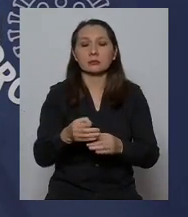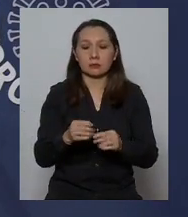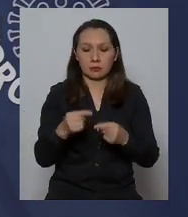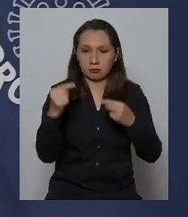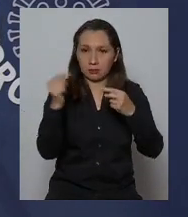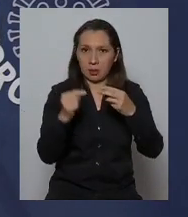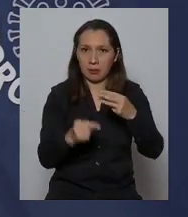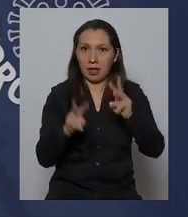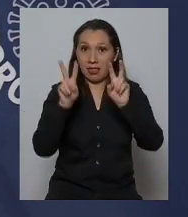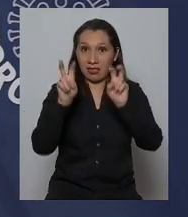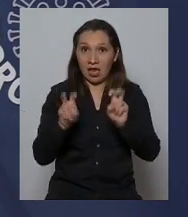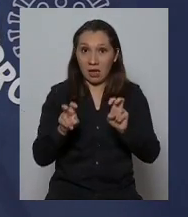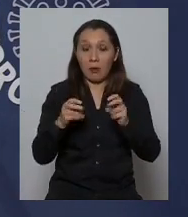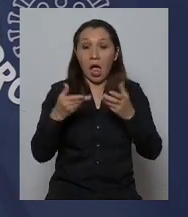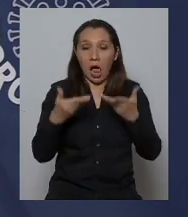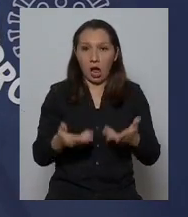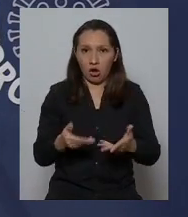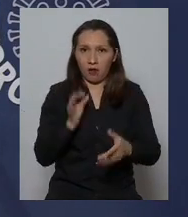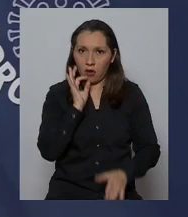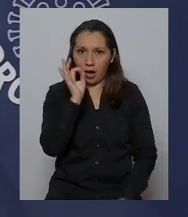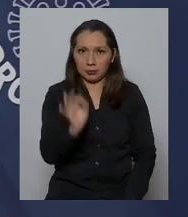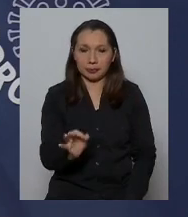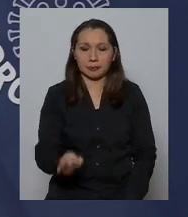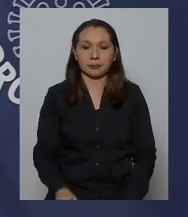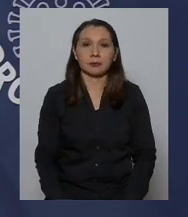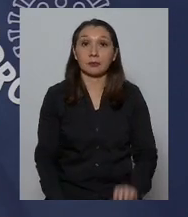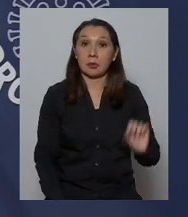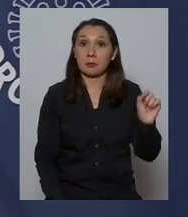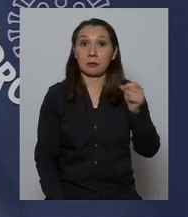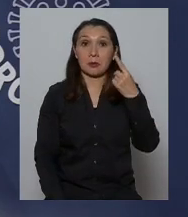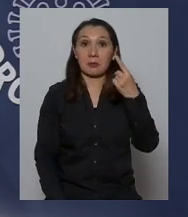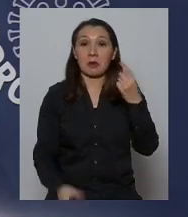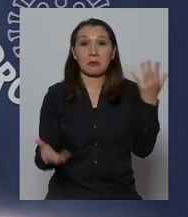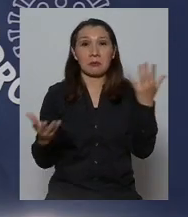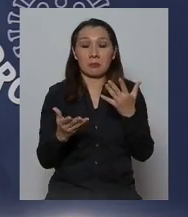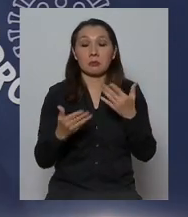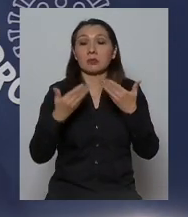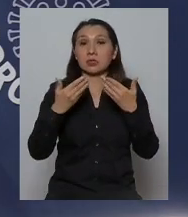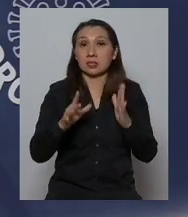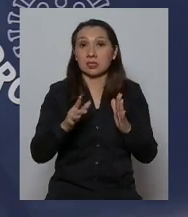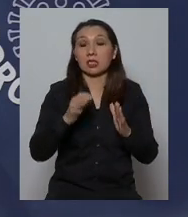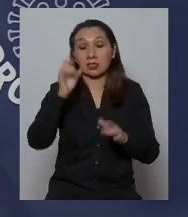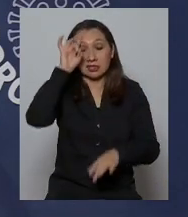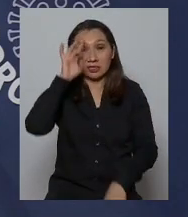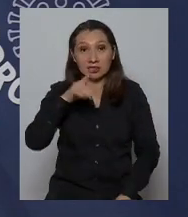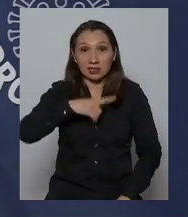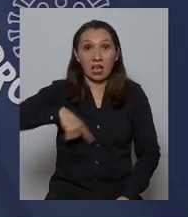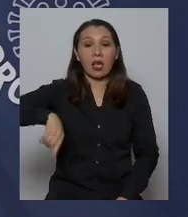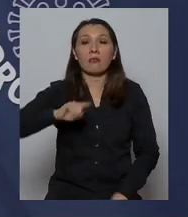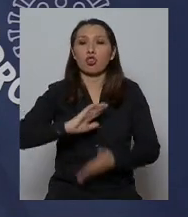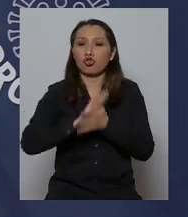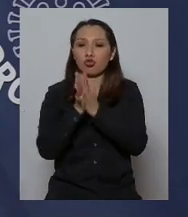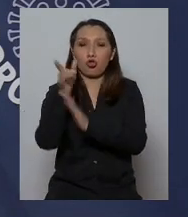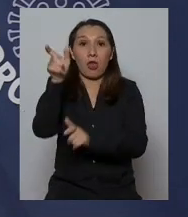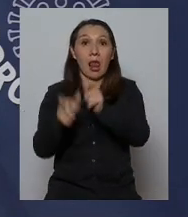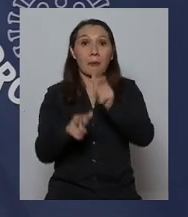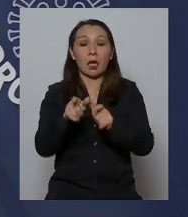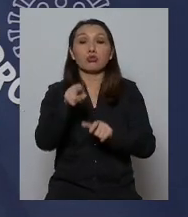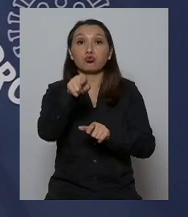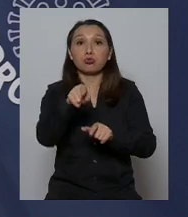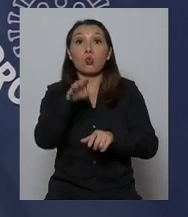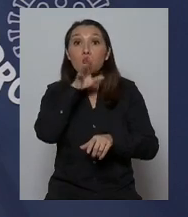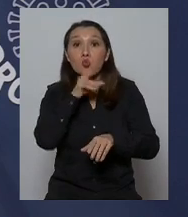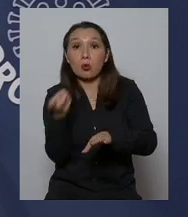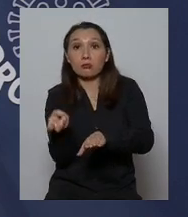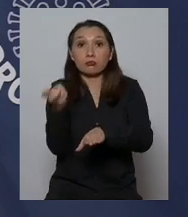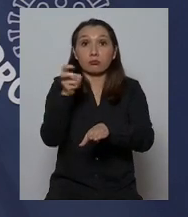siguientes materias que adelanto. En primer lugar, como ya se sabe, todas las personas que utilicen